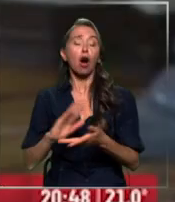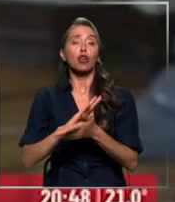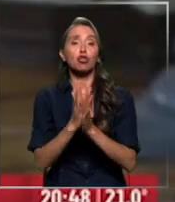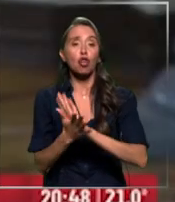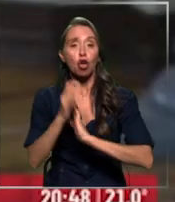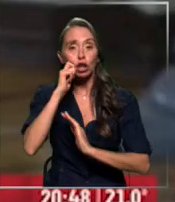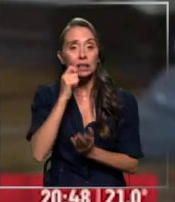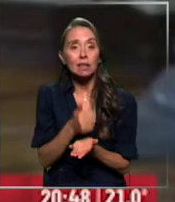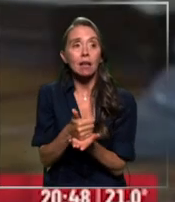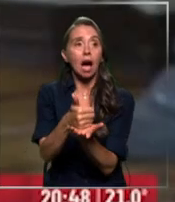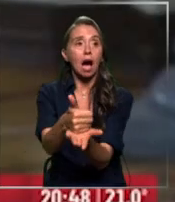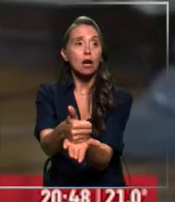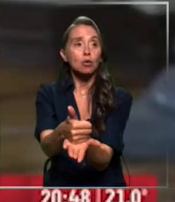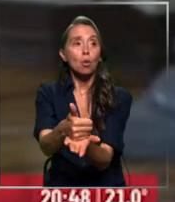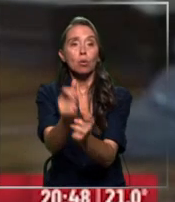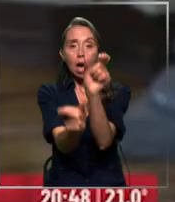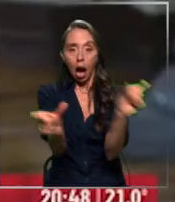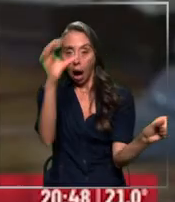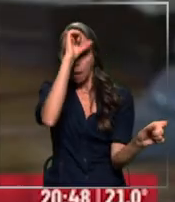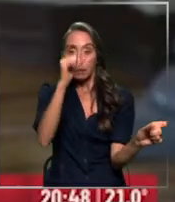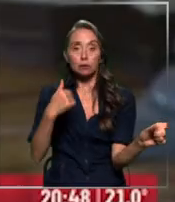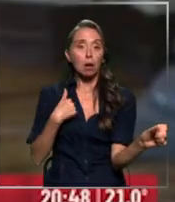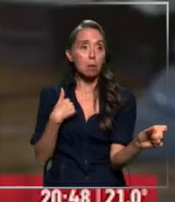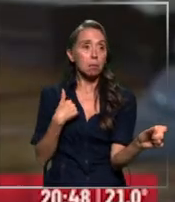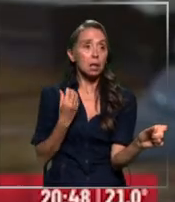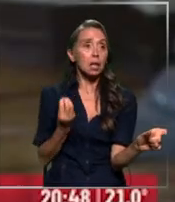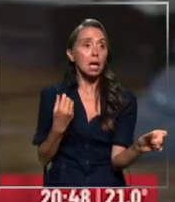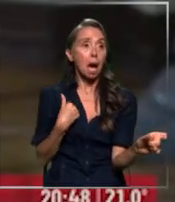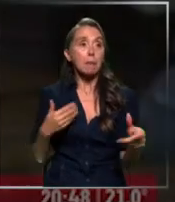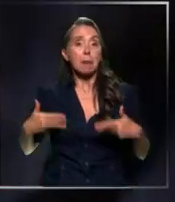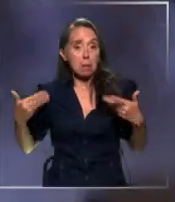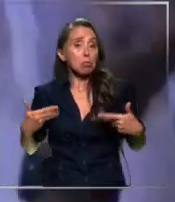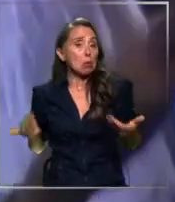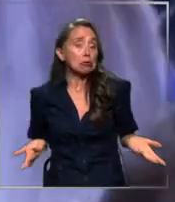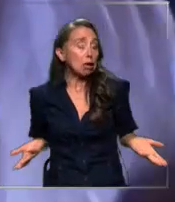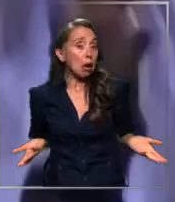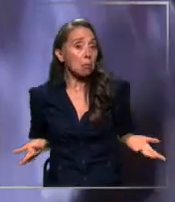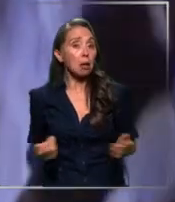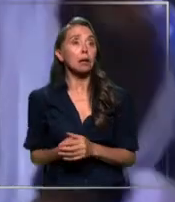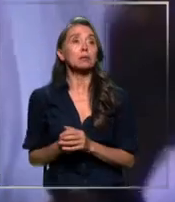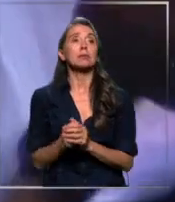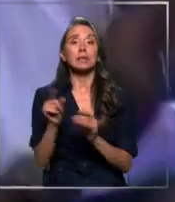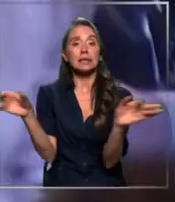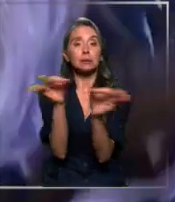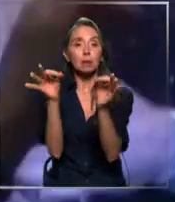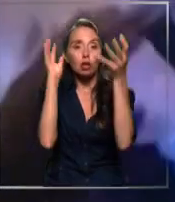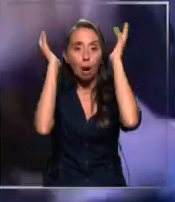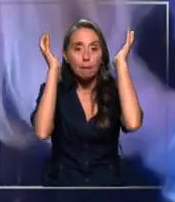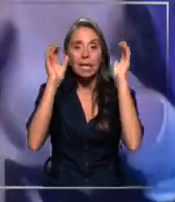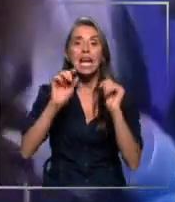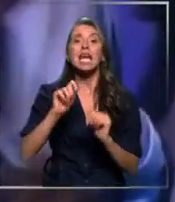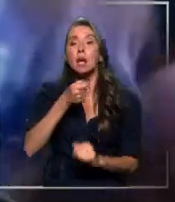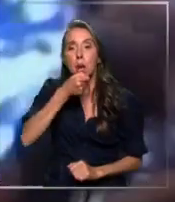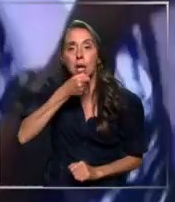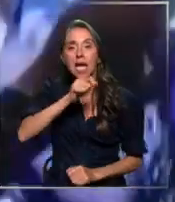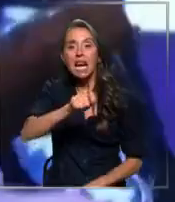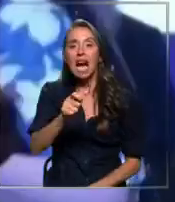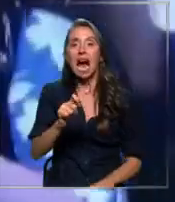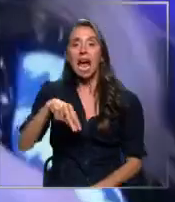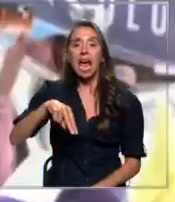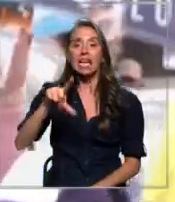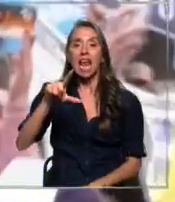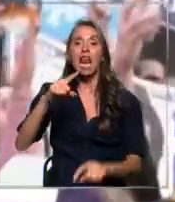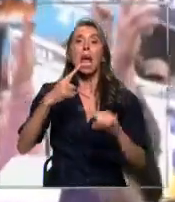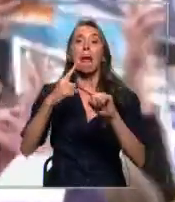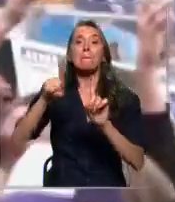que sea para ayudar a los argentinos a mí me entusiasma. Así explicaba Milley al canal LN+, las motivaciones